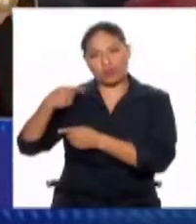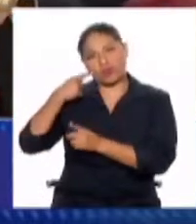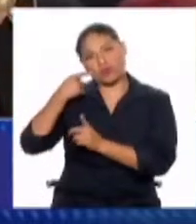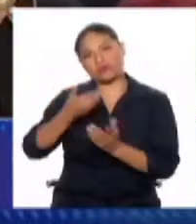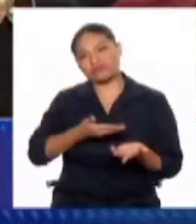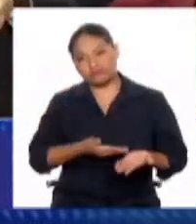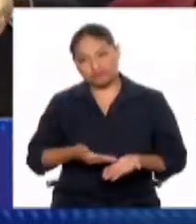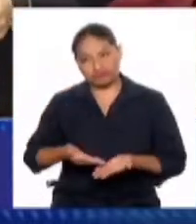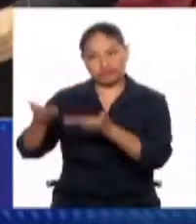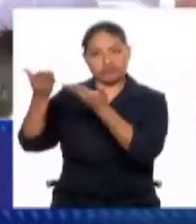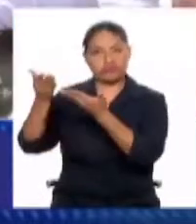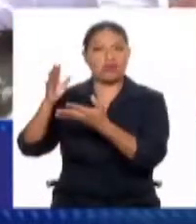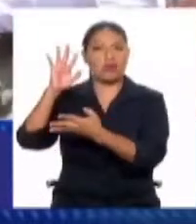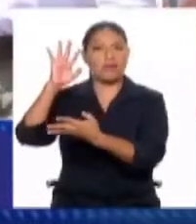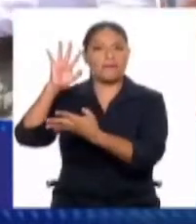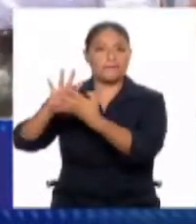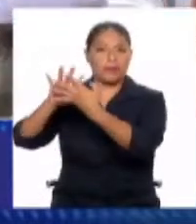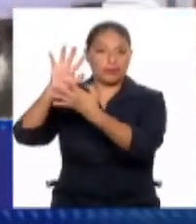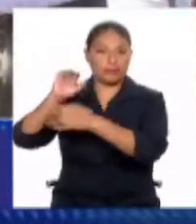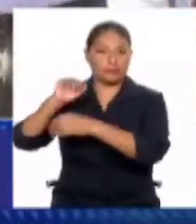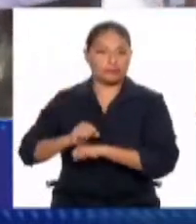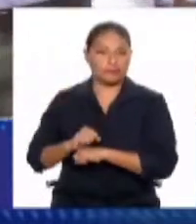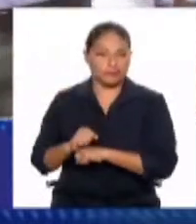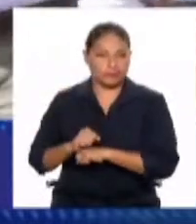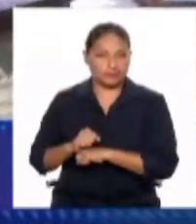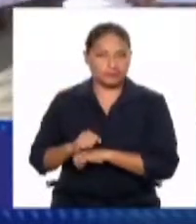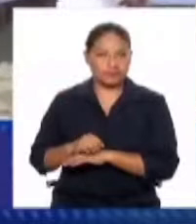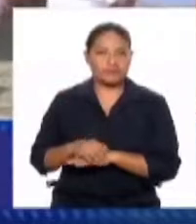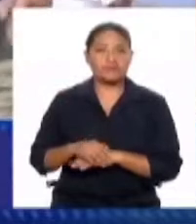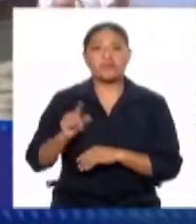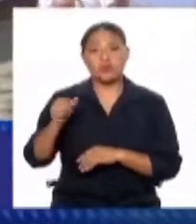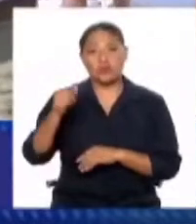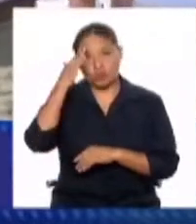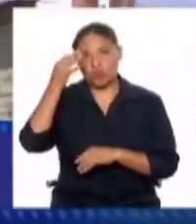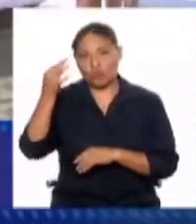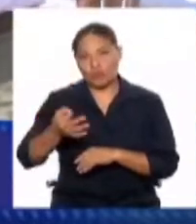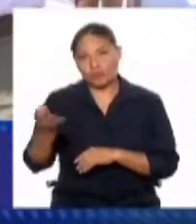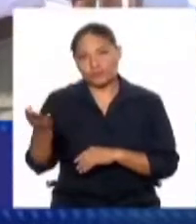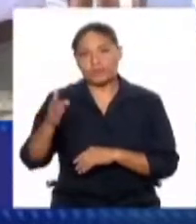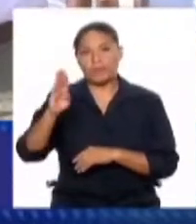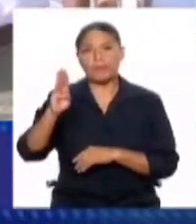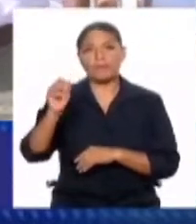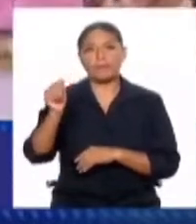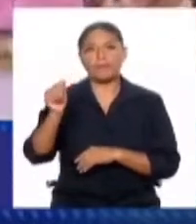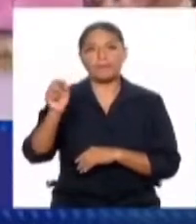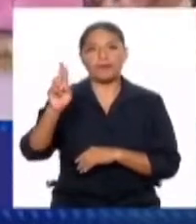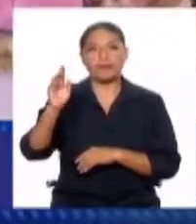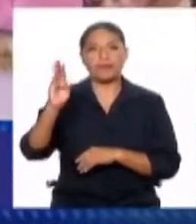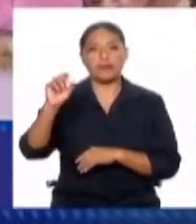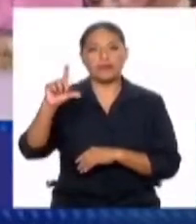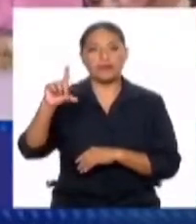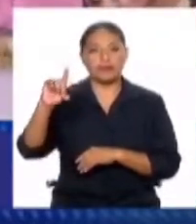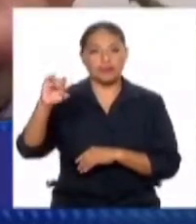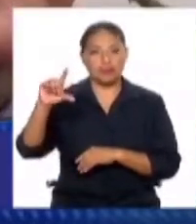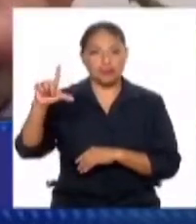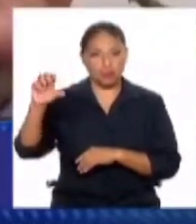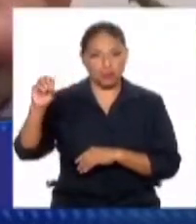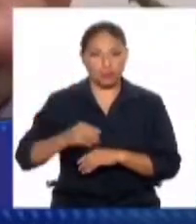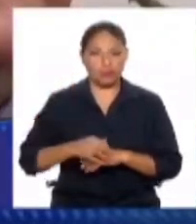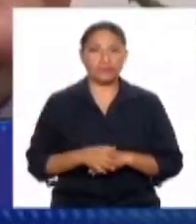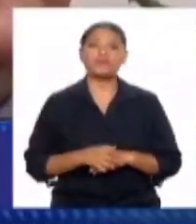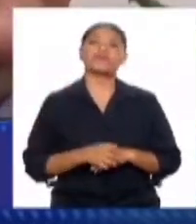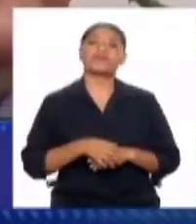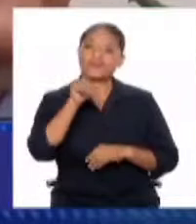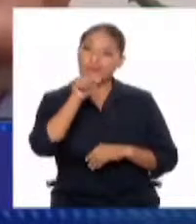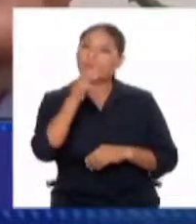ser internado en el penal de Babadillo, como corresponde. Claro, ahora, en estos casos que has